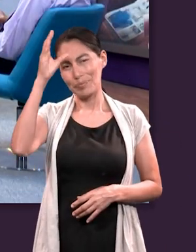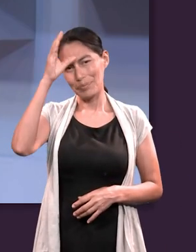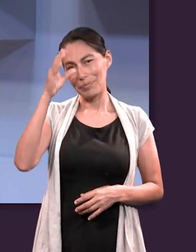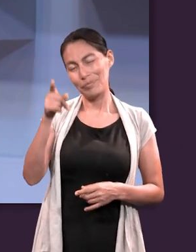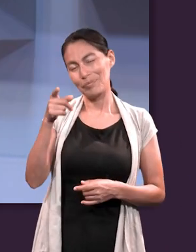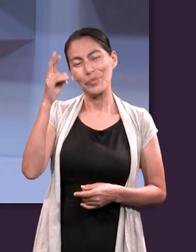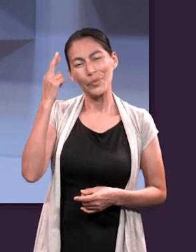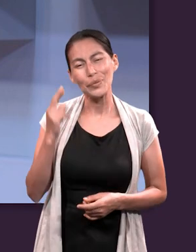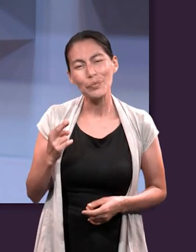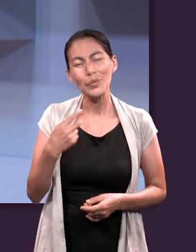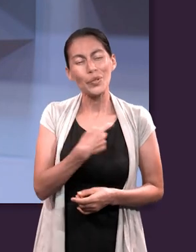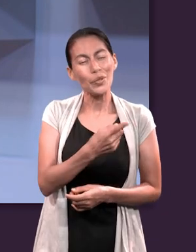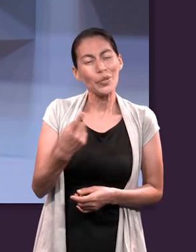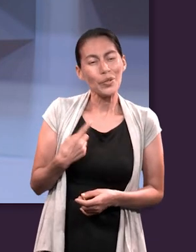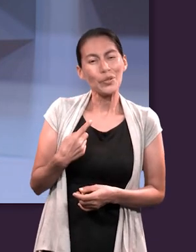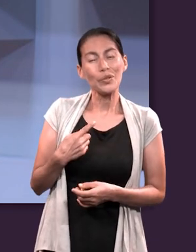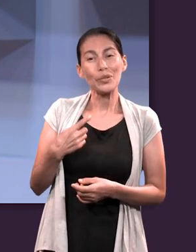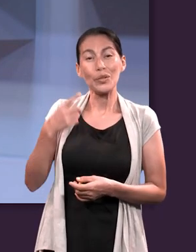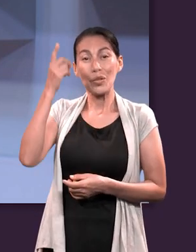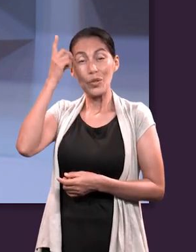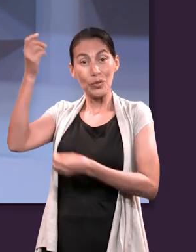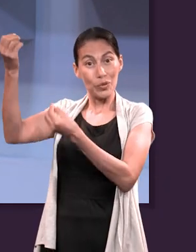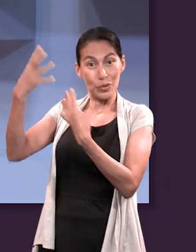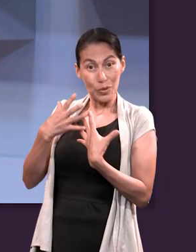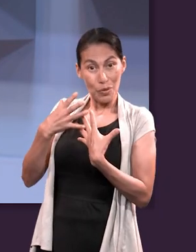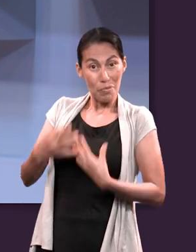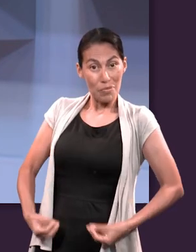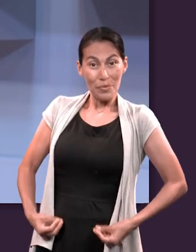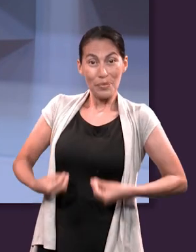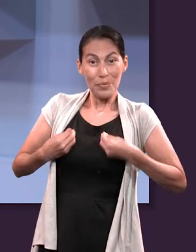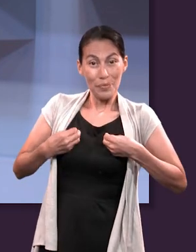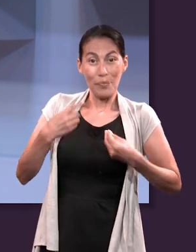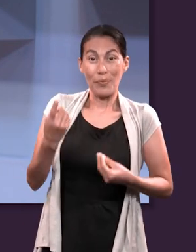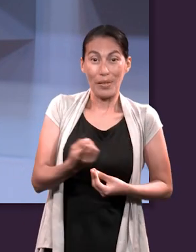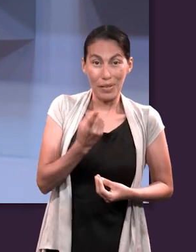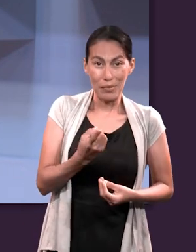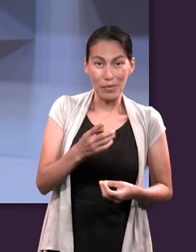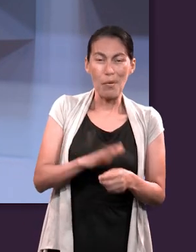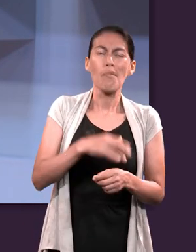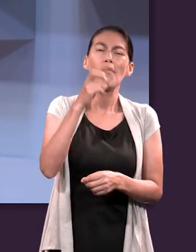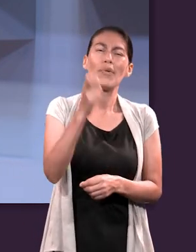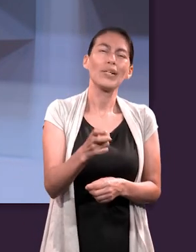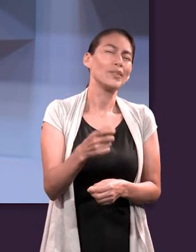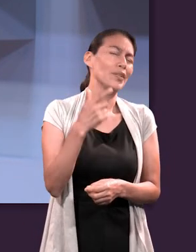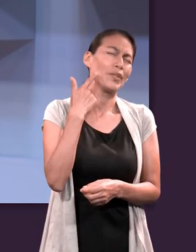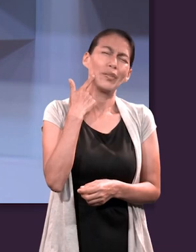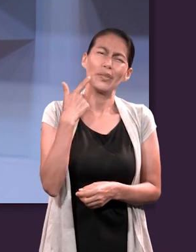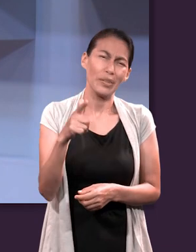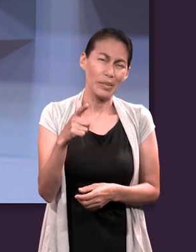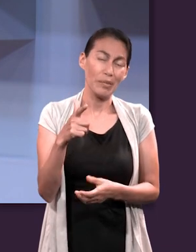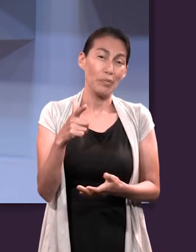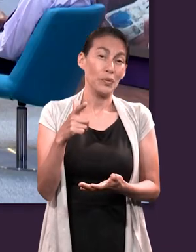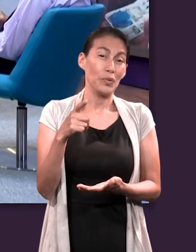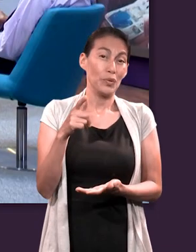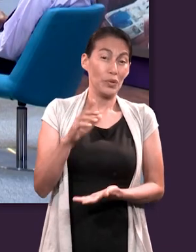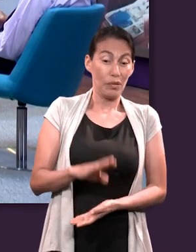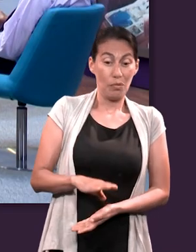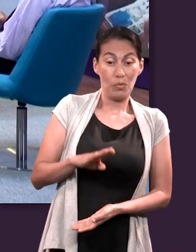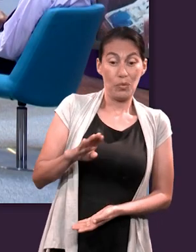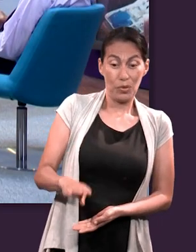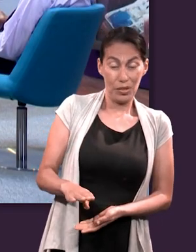razón. Fuimos diseñados para vivir para siempre y por esto nos cuesta aceptar que estamos,